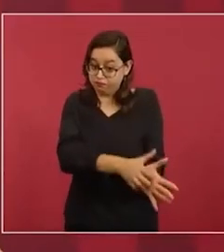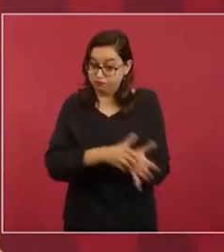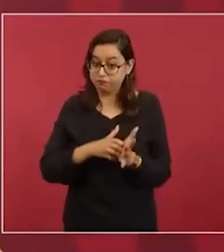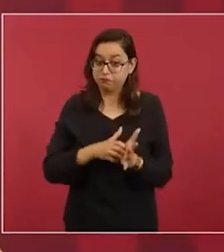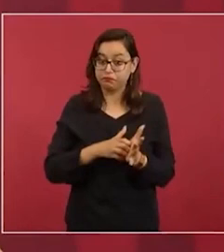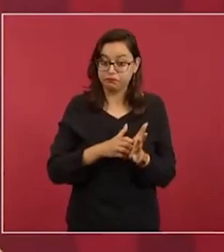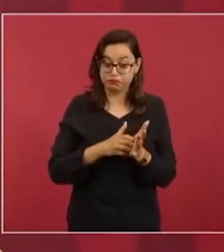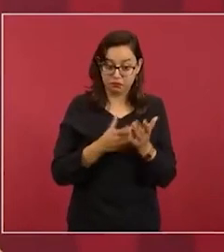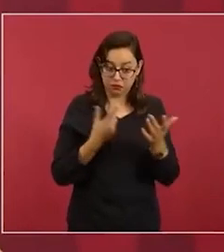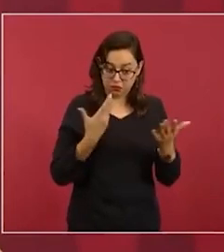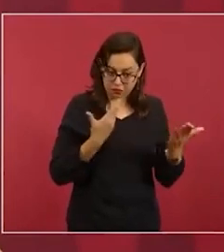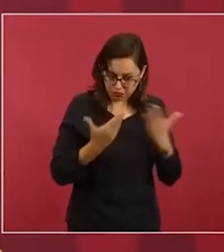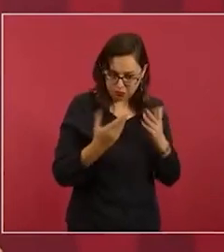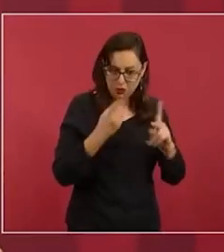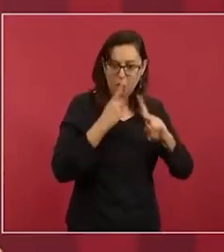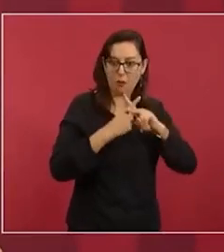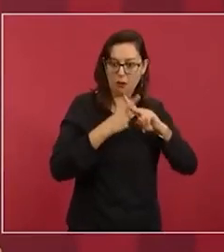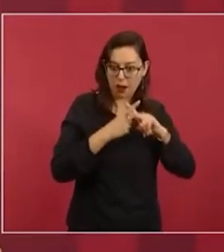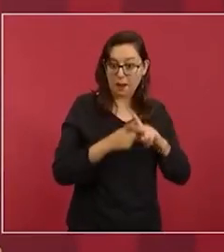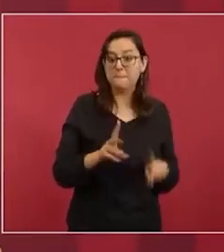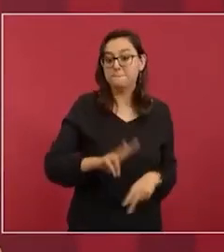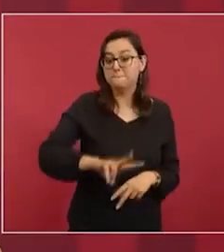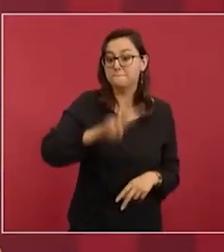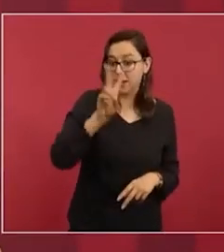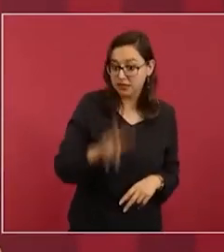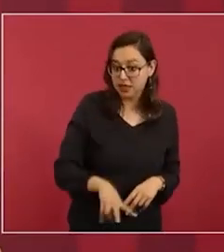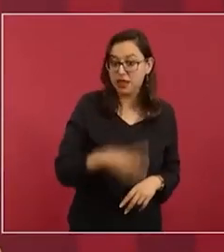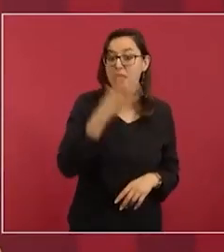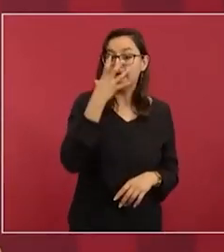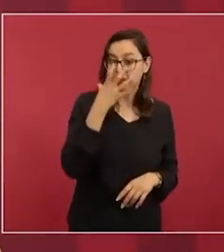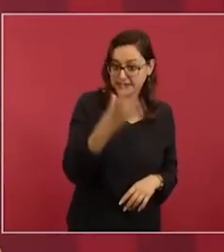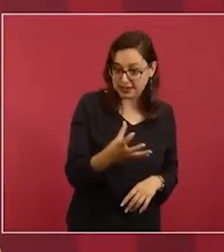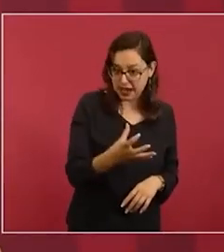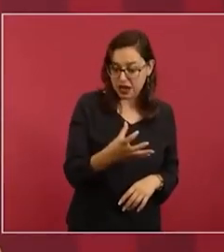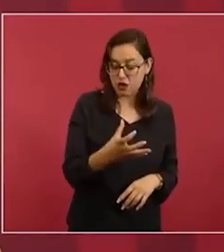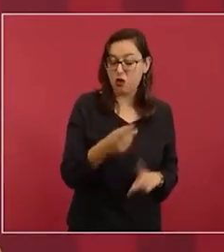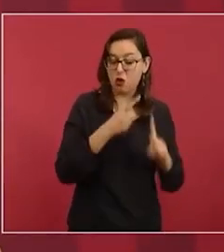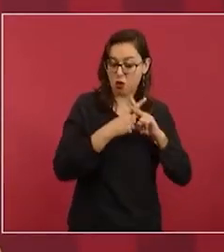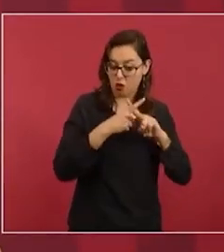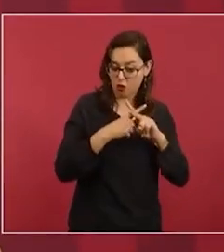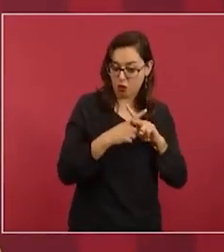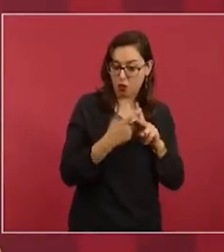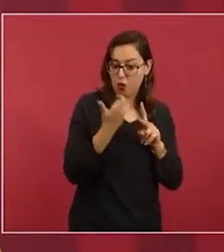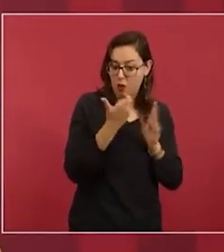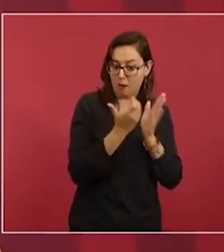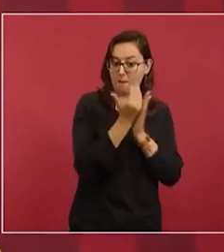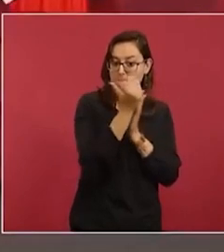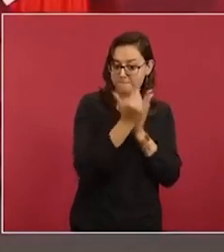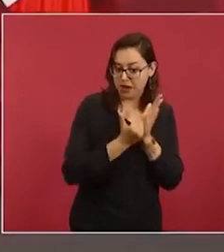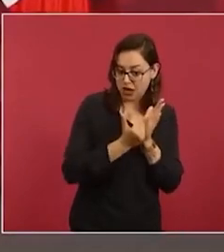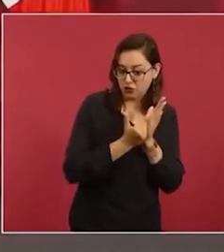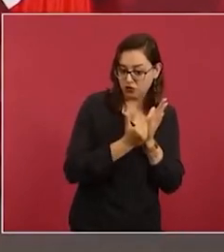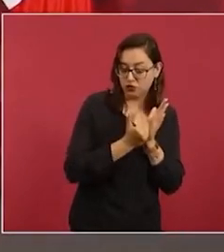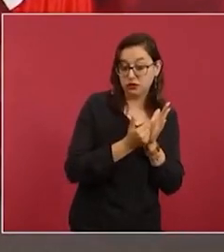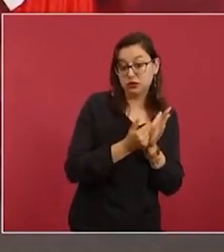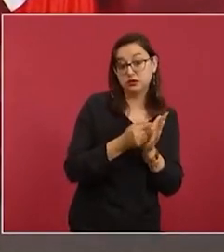también viendo si hay daños a la salud.